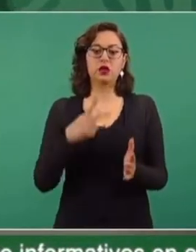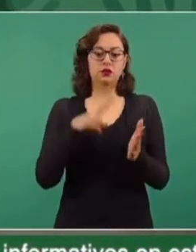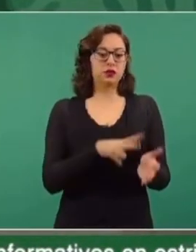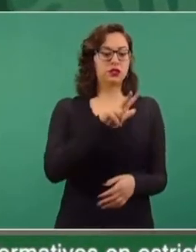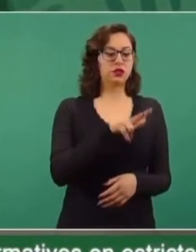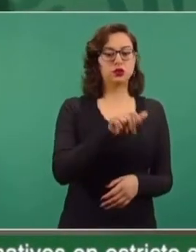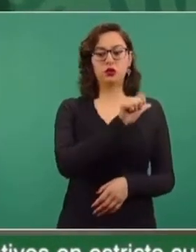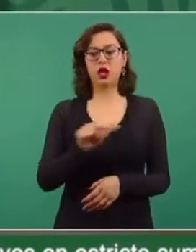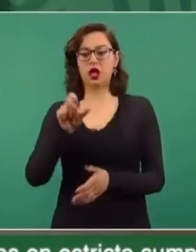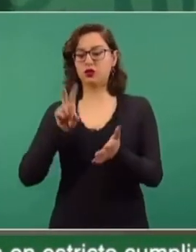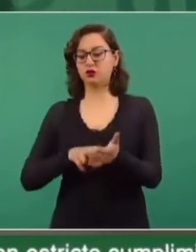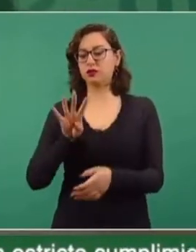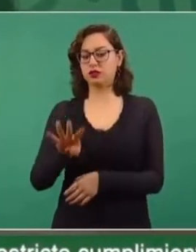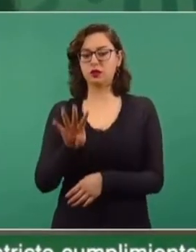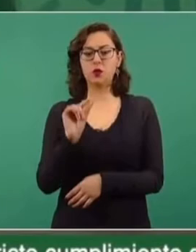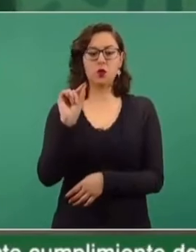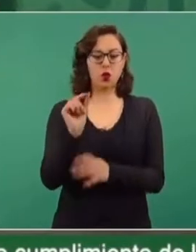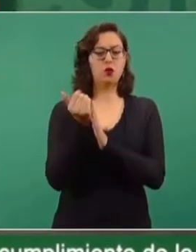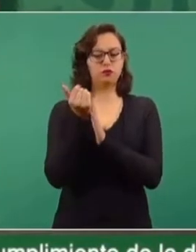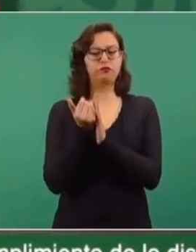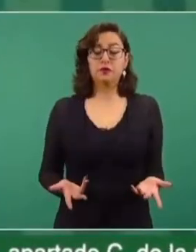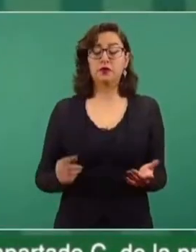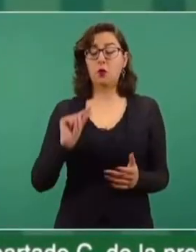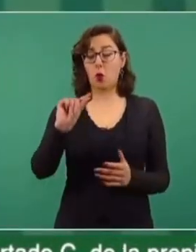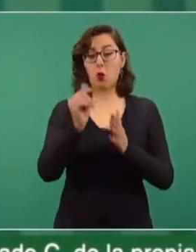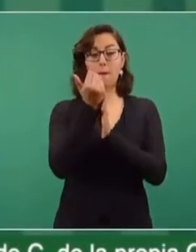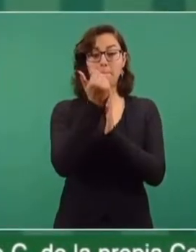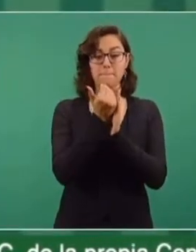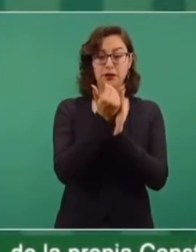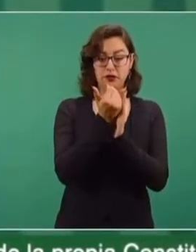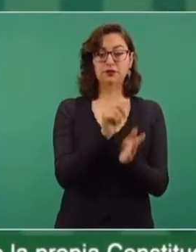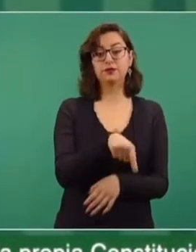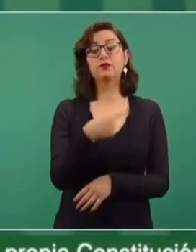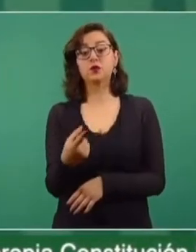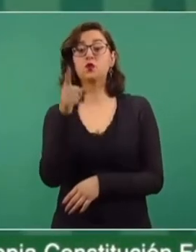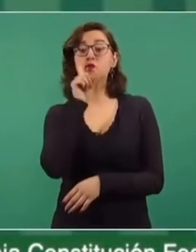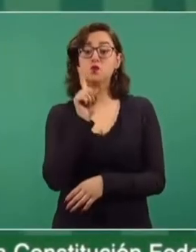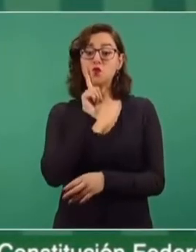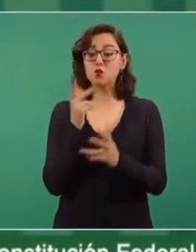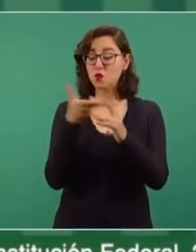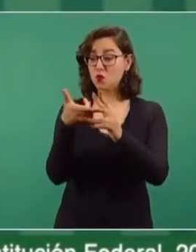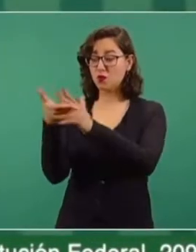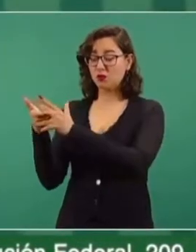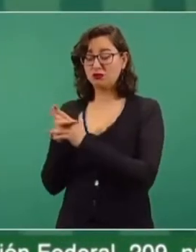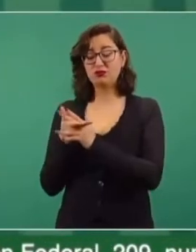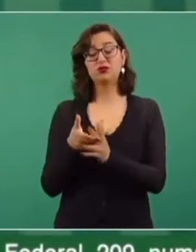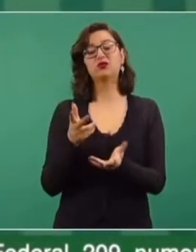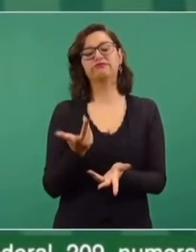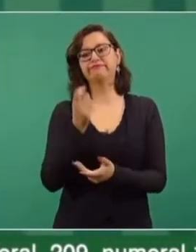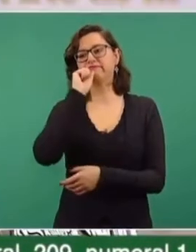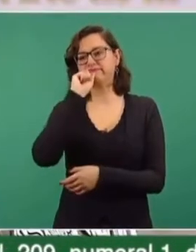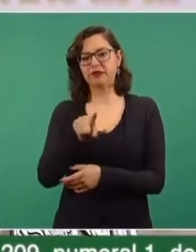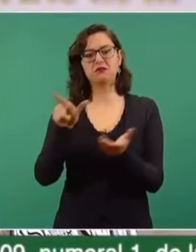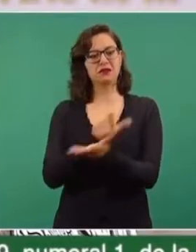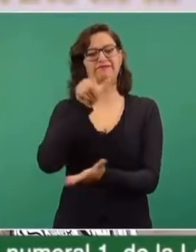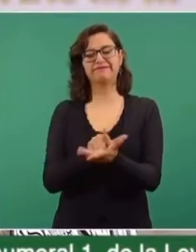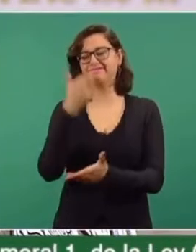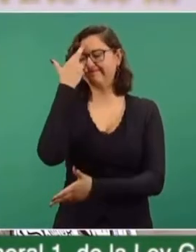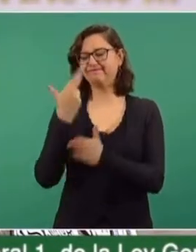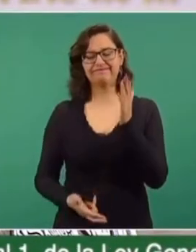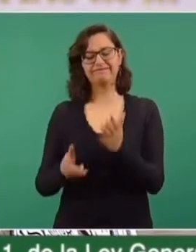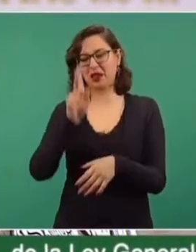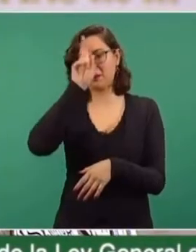al 19, hubo una disminución en homicidios. En el caso de los homicidios, que es otro delito con crecimiento,